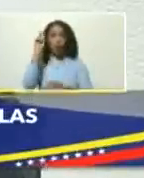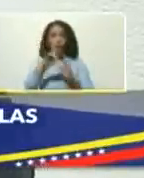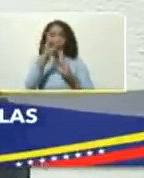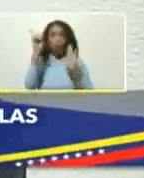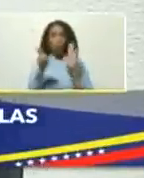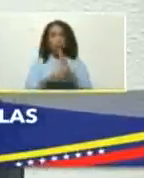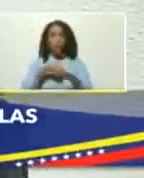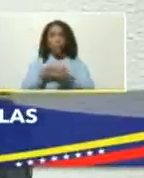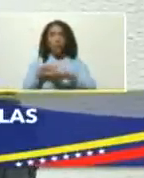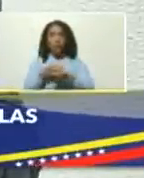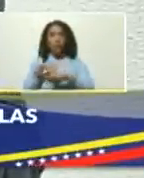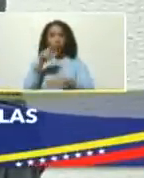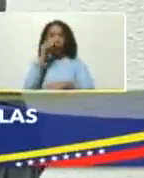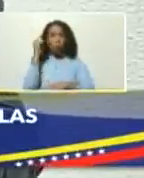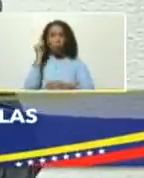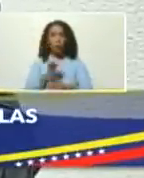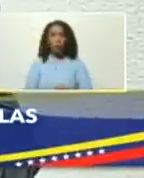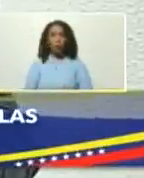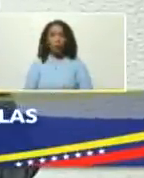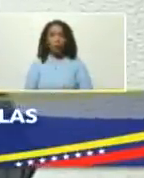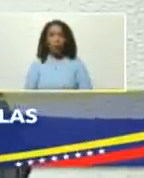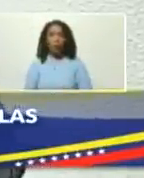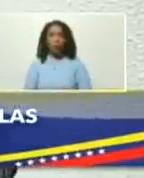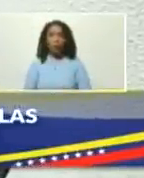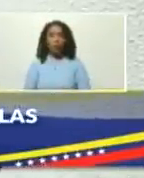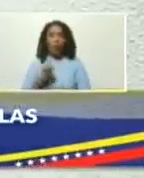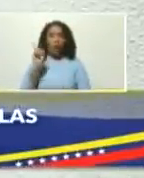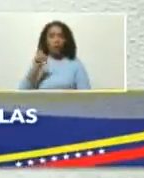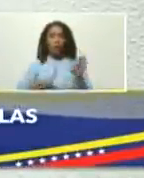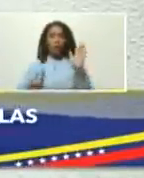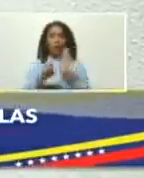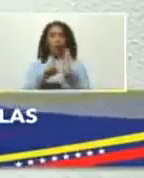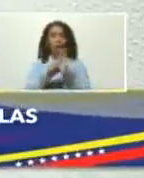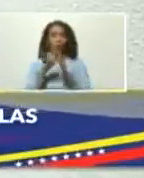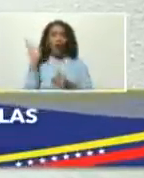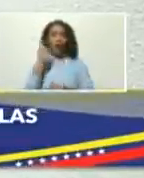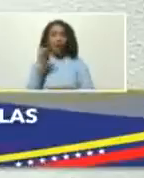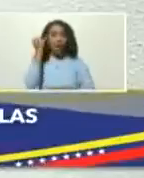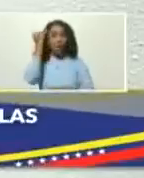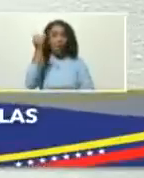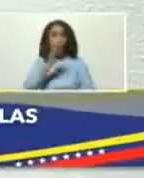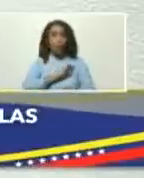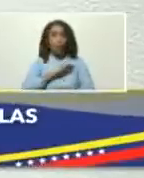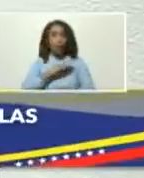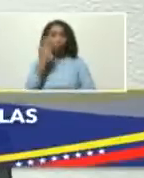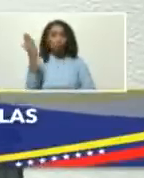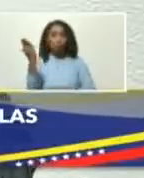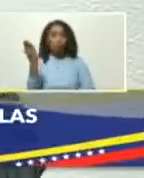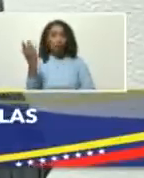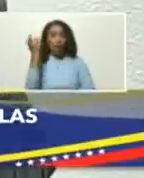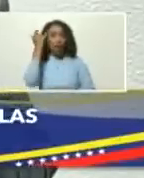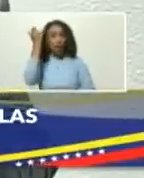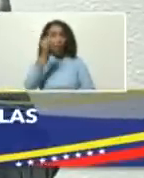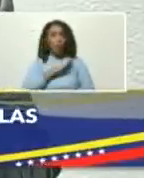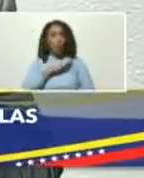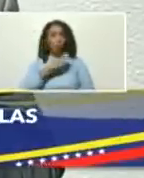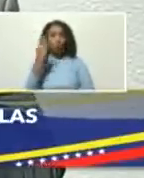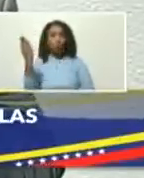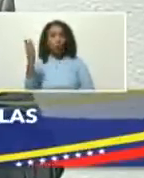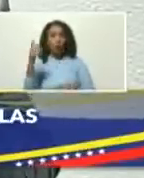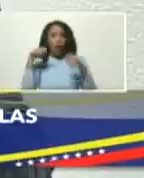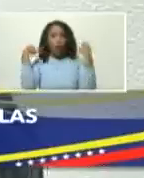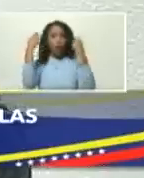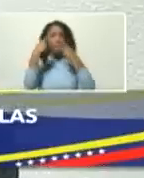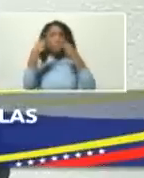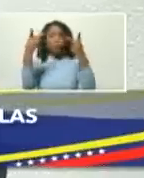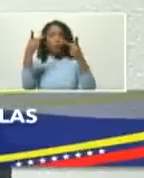diputados viceministros precisamente esta ley viene de una idea suya una idea suya en la campaña del